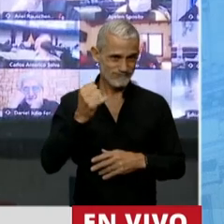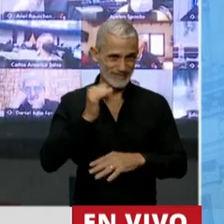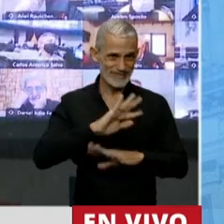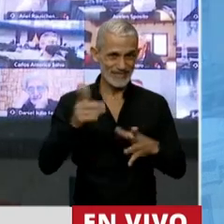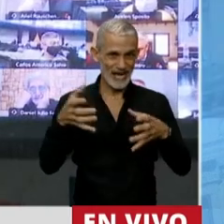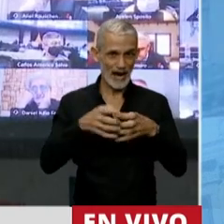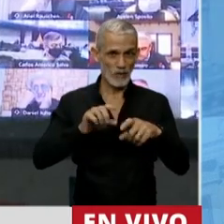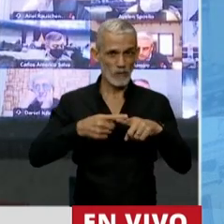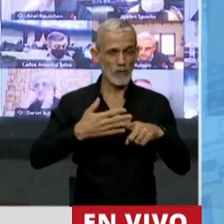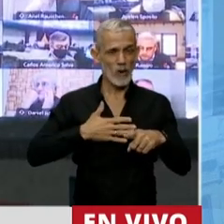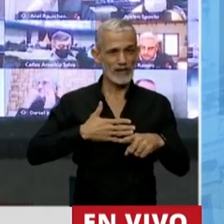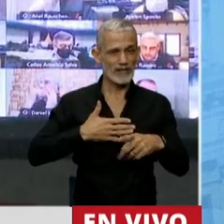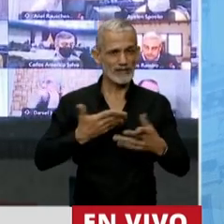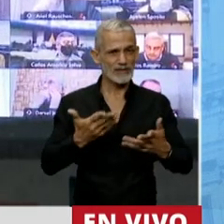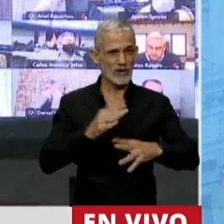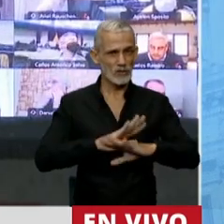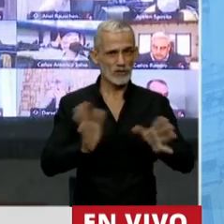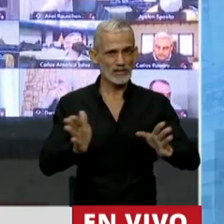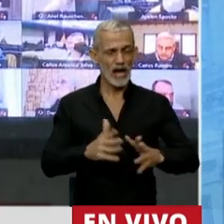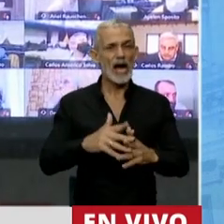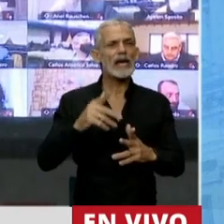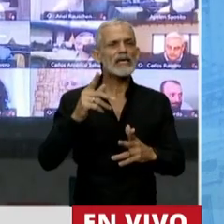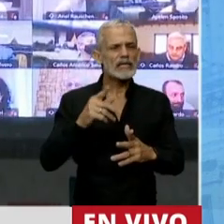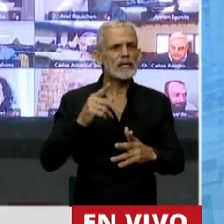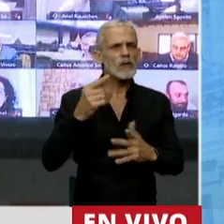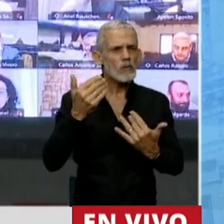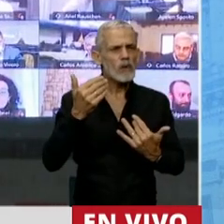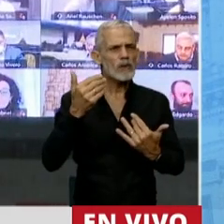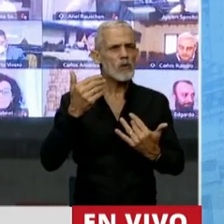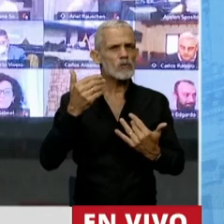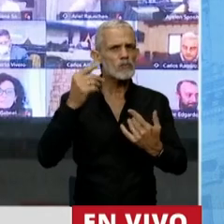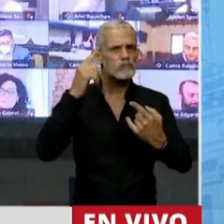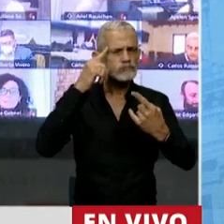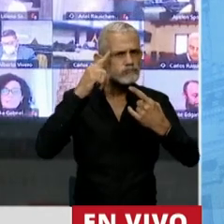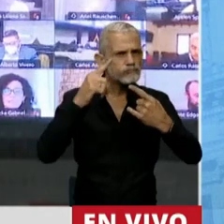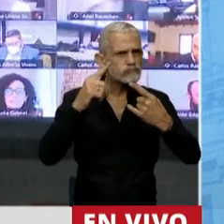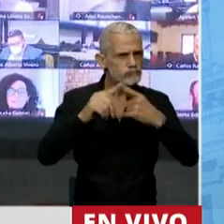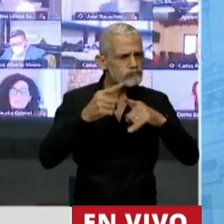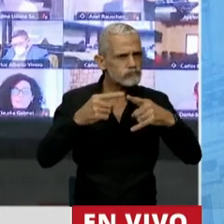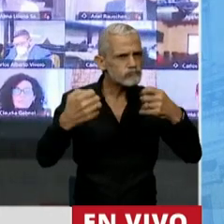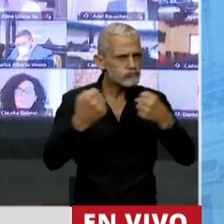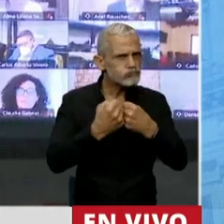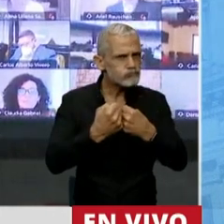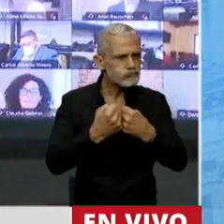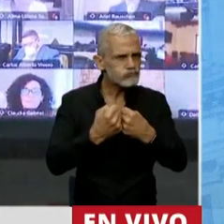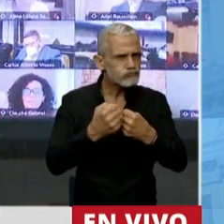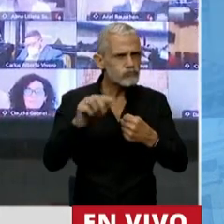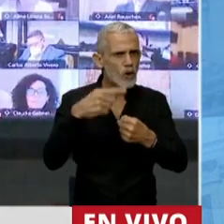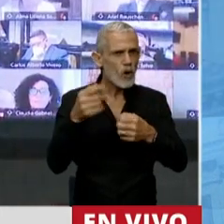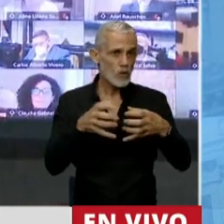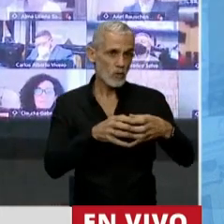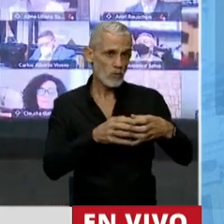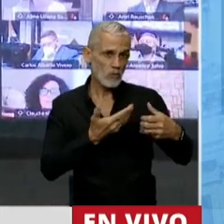interbloque, pero que también en algún punto podemos compartir con muchos miembros del